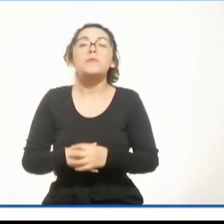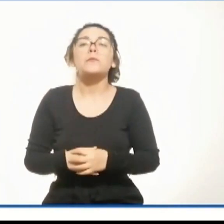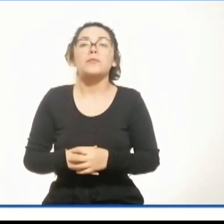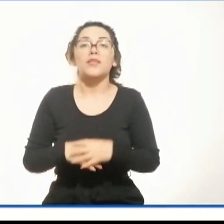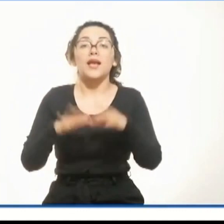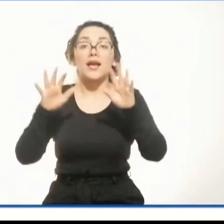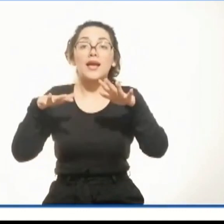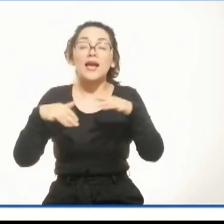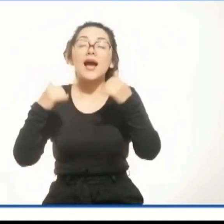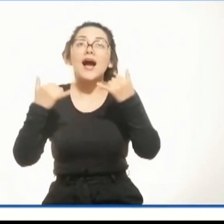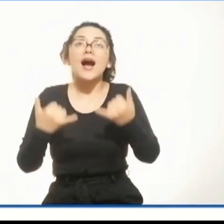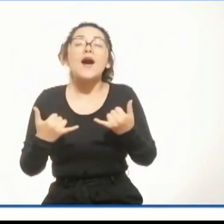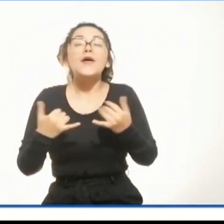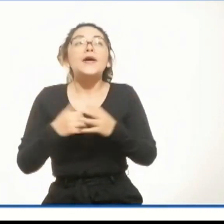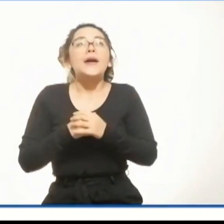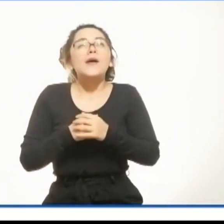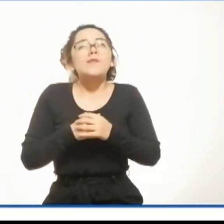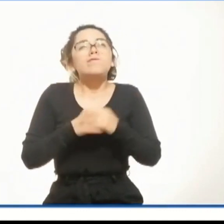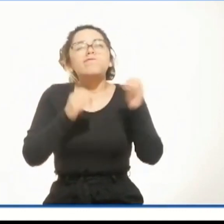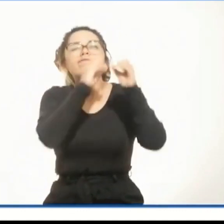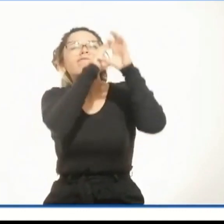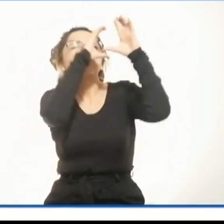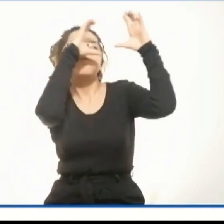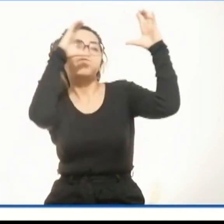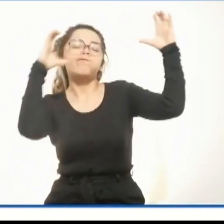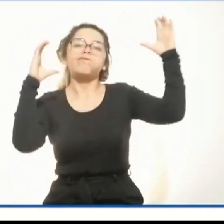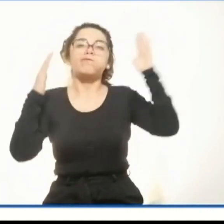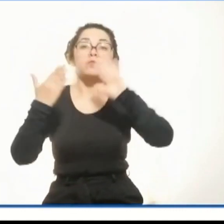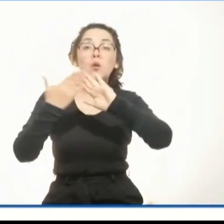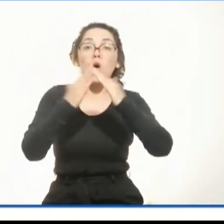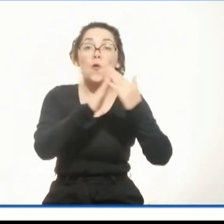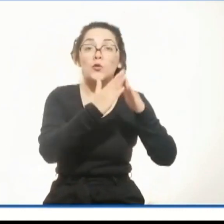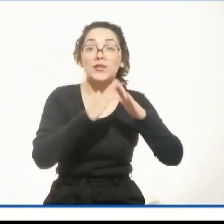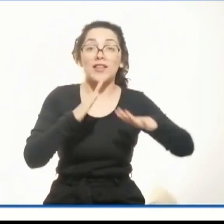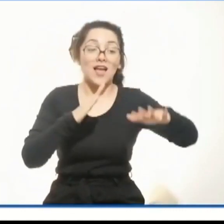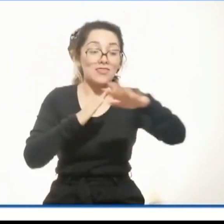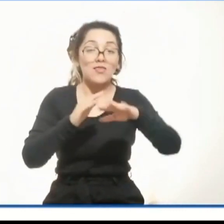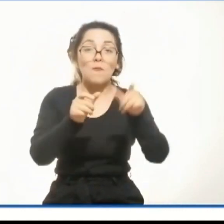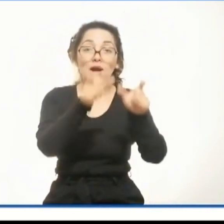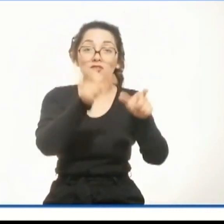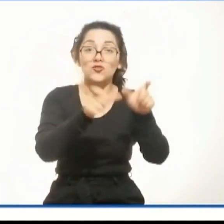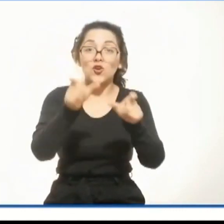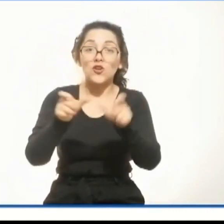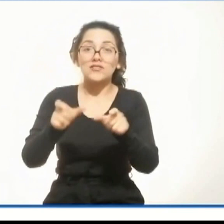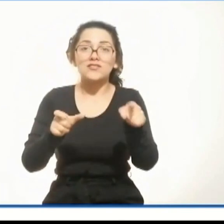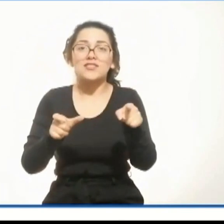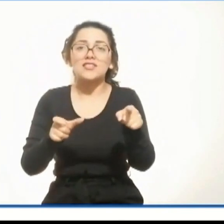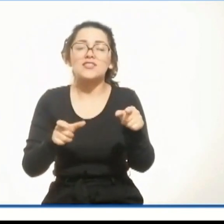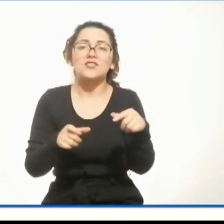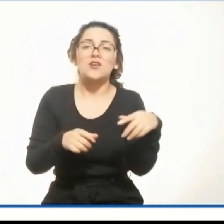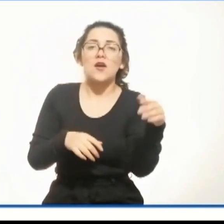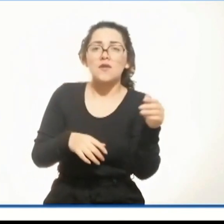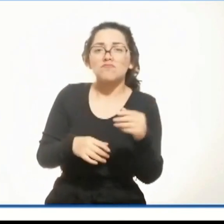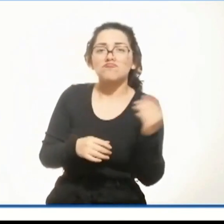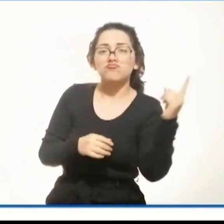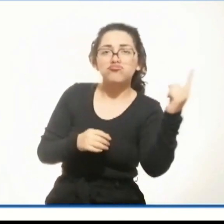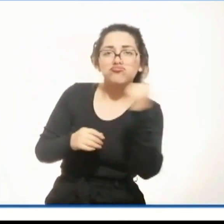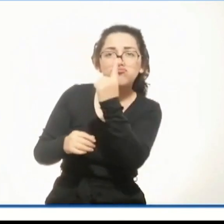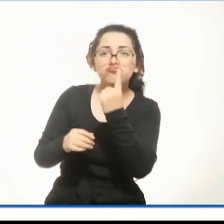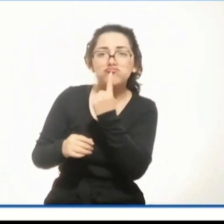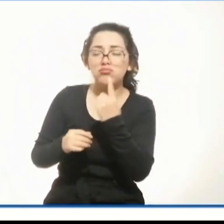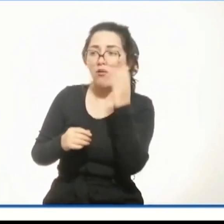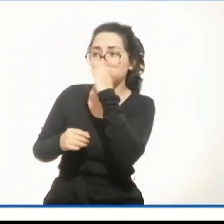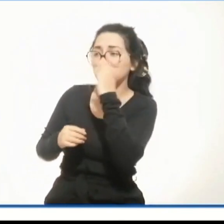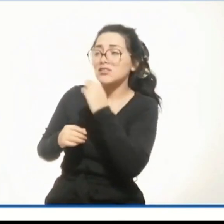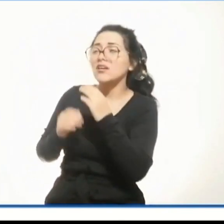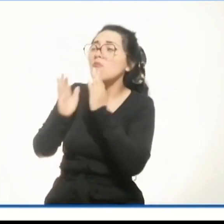Ahora, imagínate que algunos pobladores de tu comunidad te piden que les expliques por